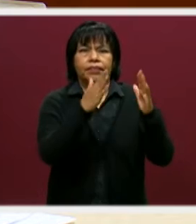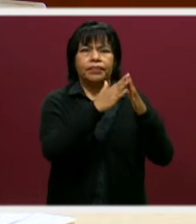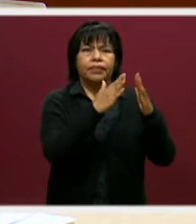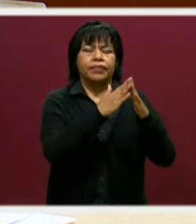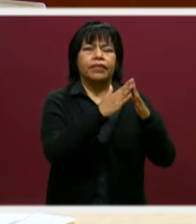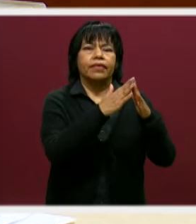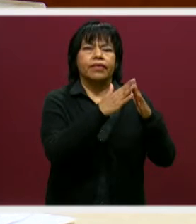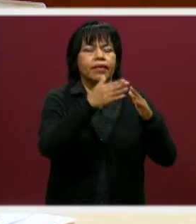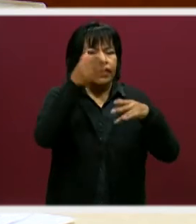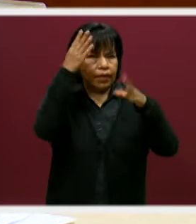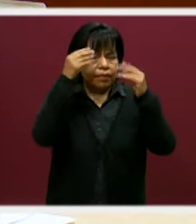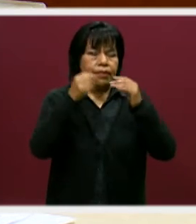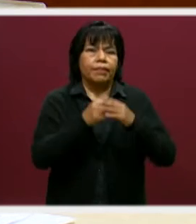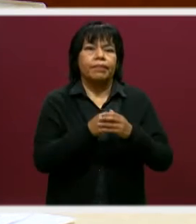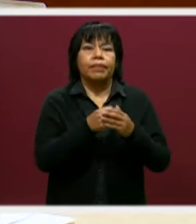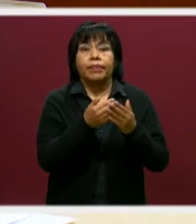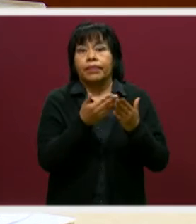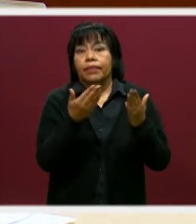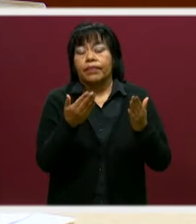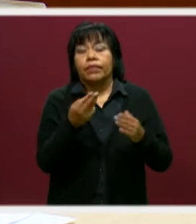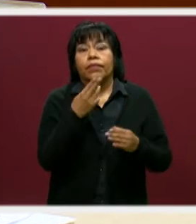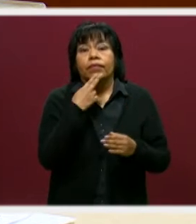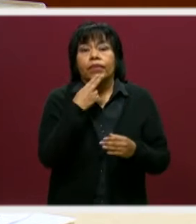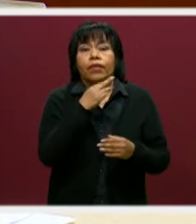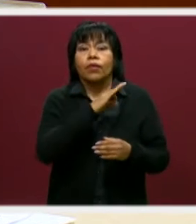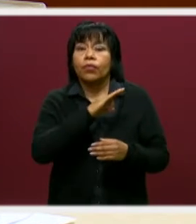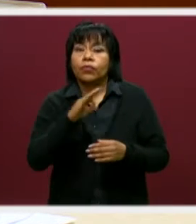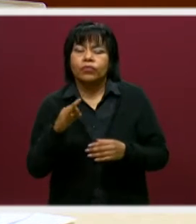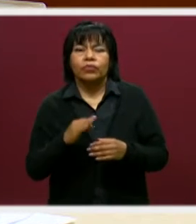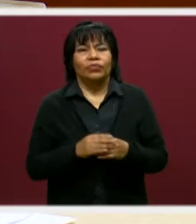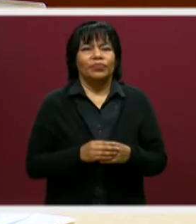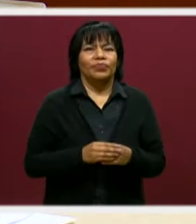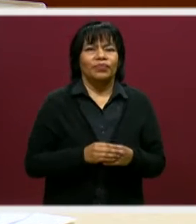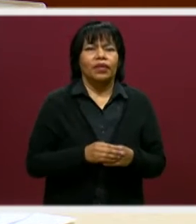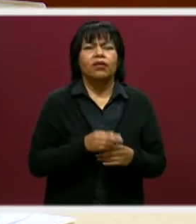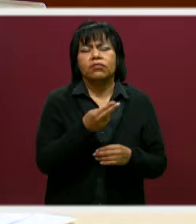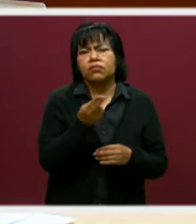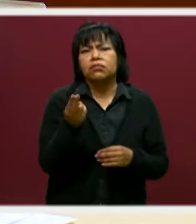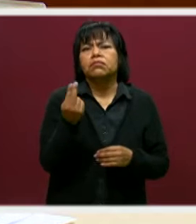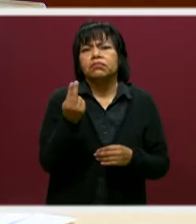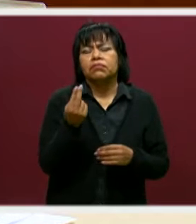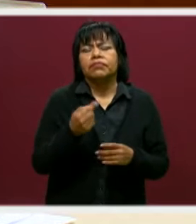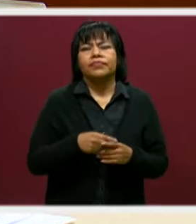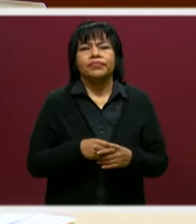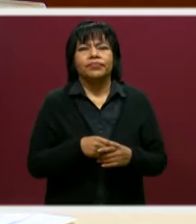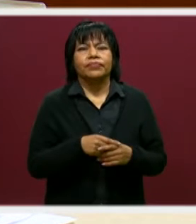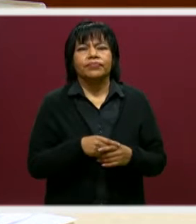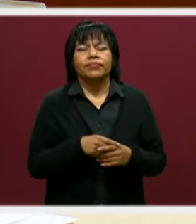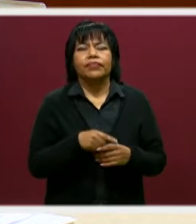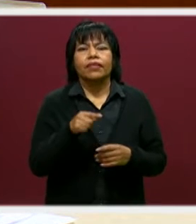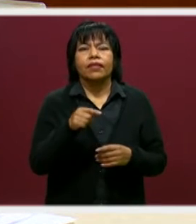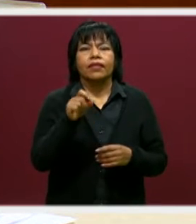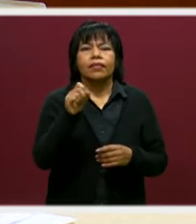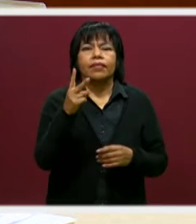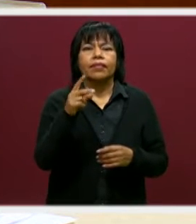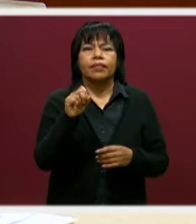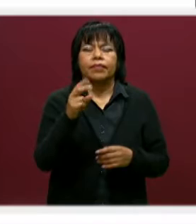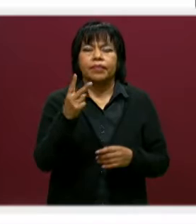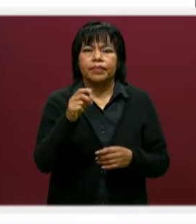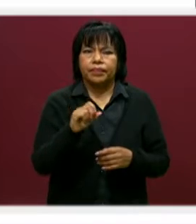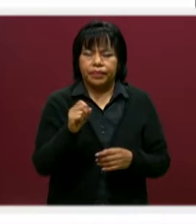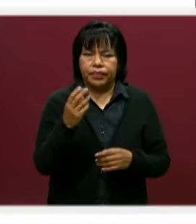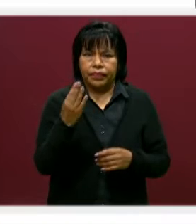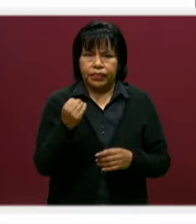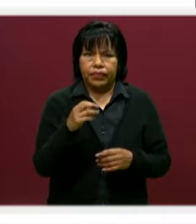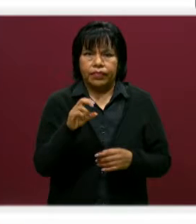aprendizaje desde casa y que han sido muy útiles para cualquier proceso educativo que usted requiera. Así que anótelas y son el 2222